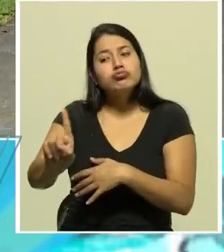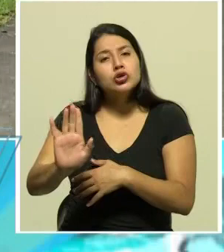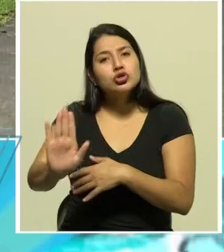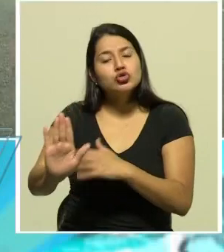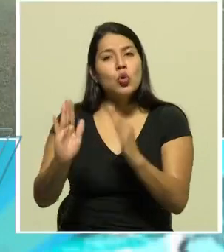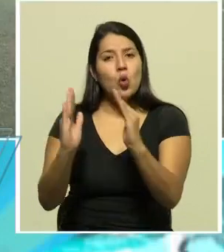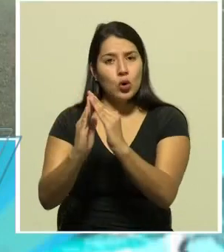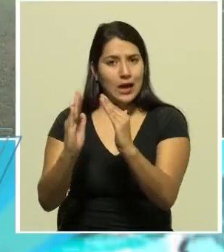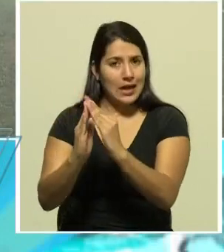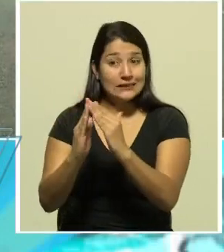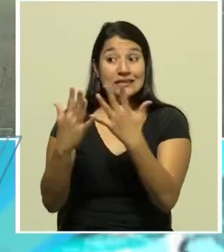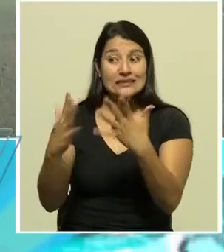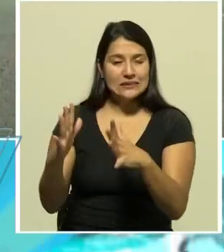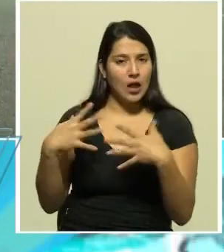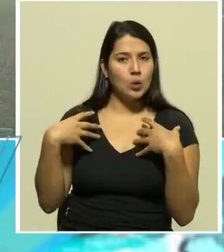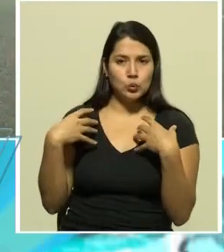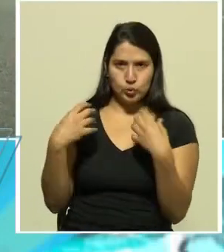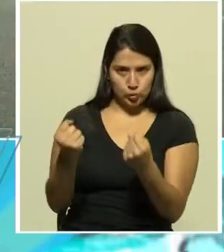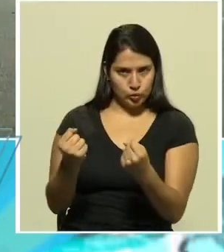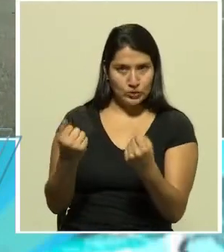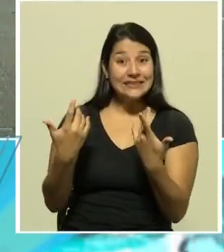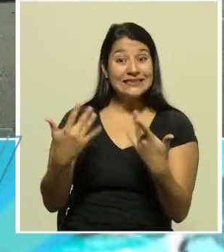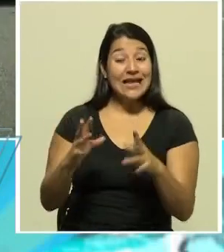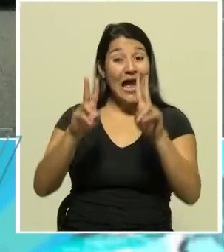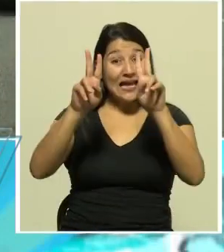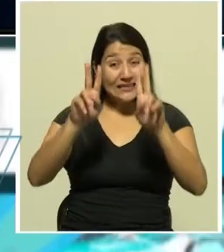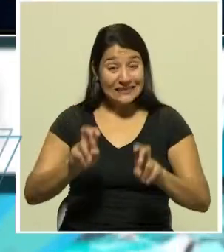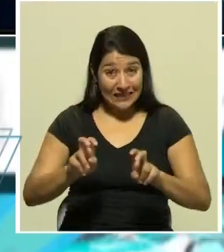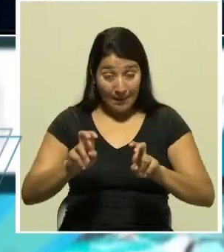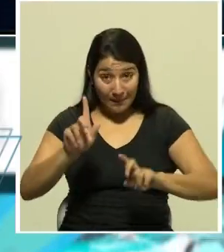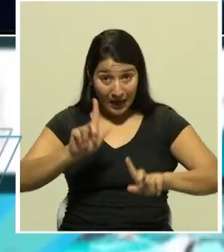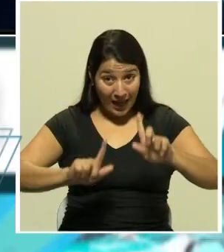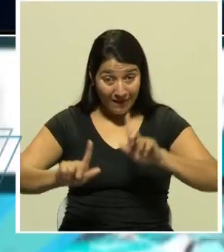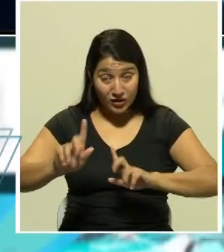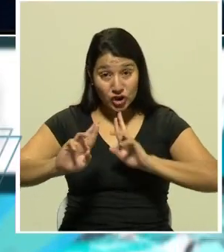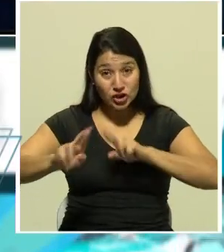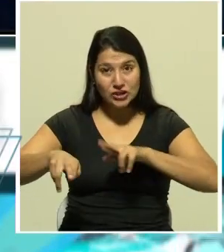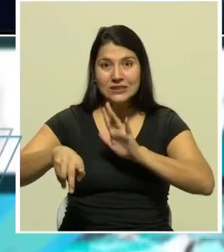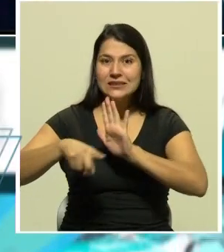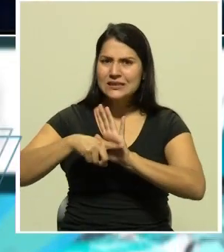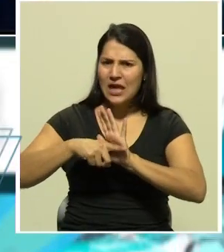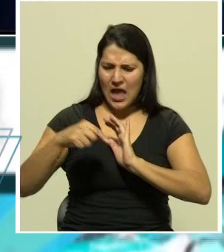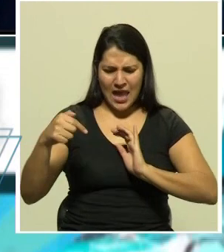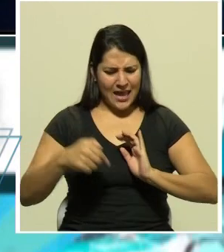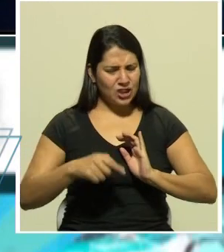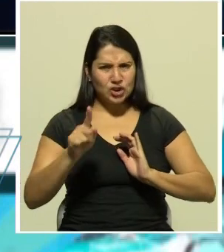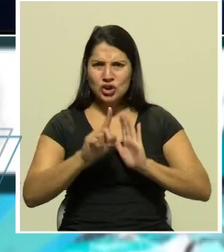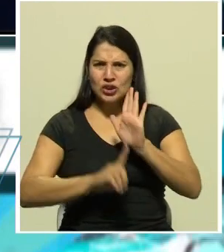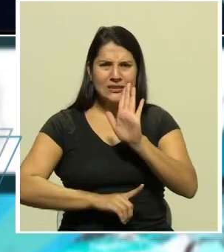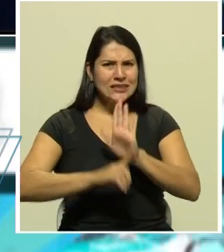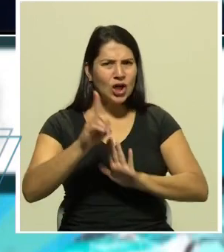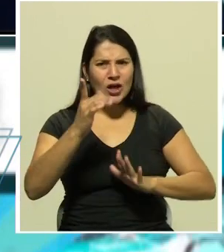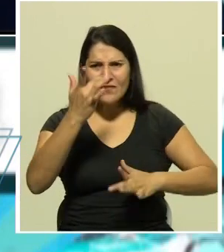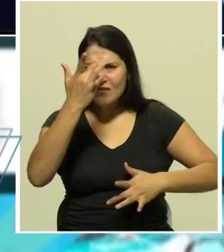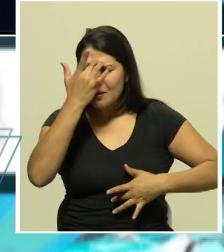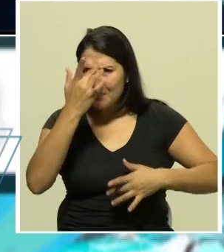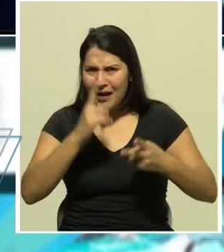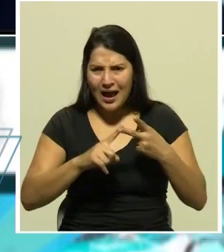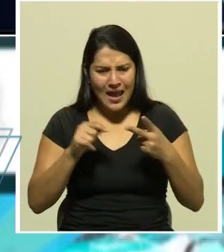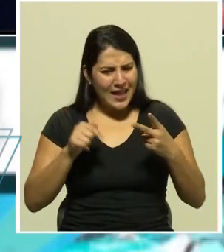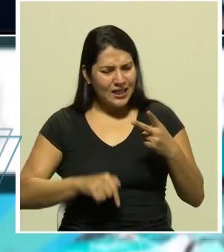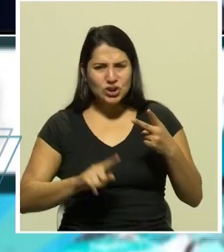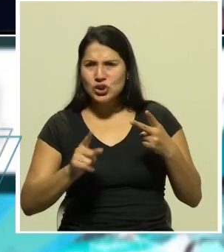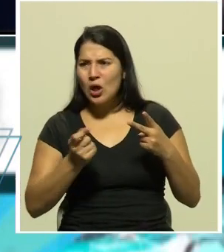del diagnóstico ya dieron negativo en ningún momento desarrollaron la enfermedad en ningún momento quedaron sometidos al